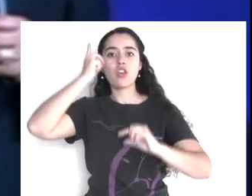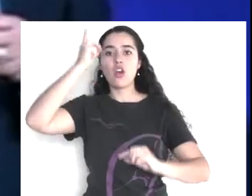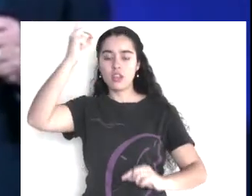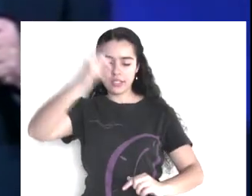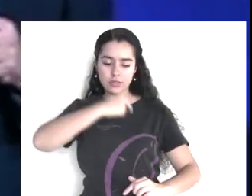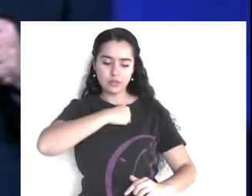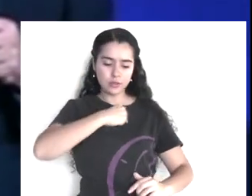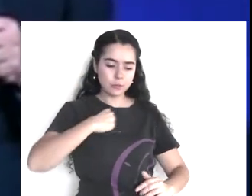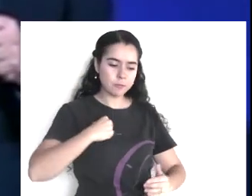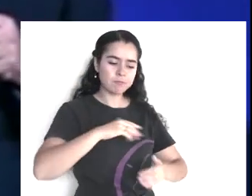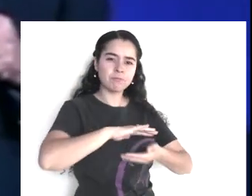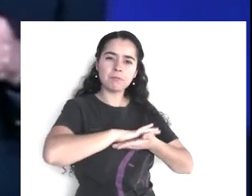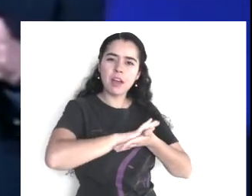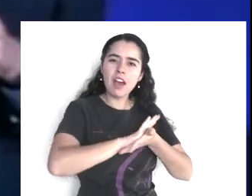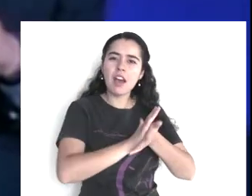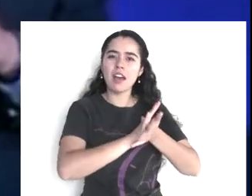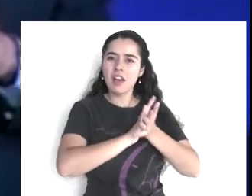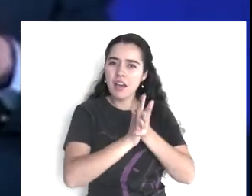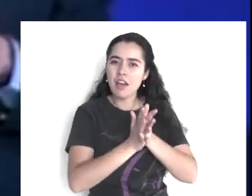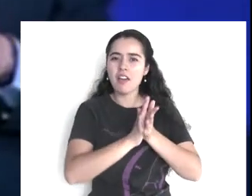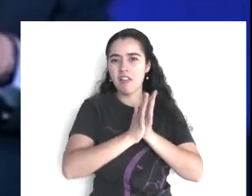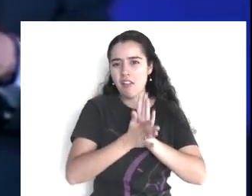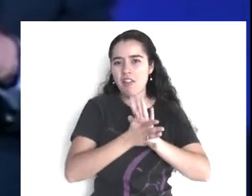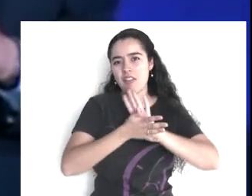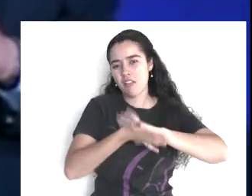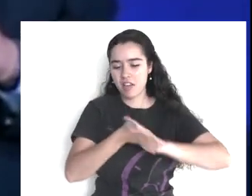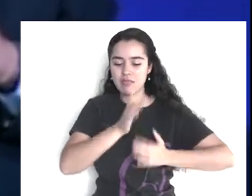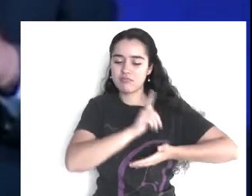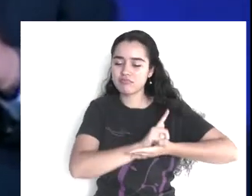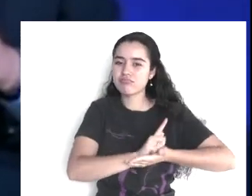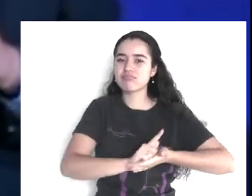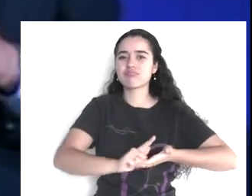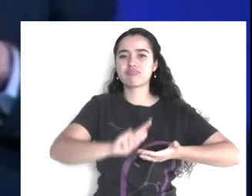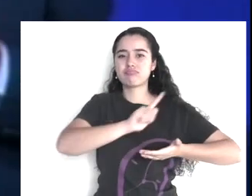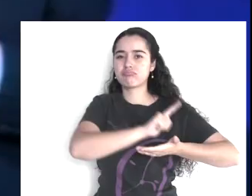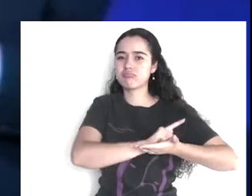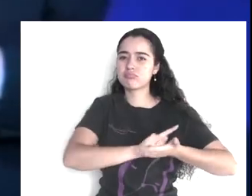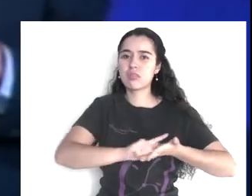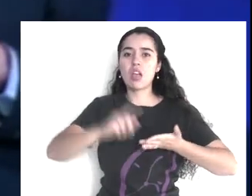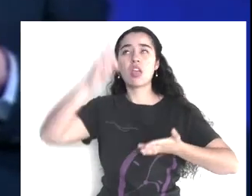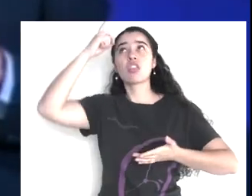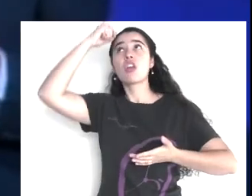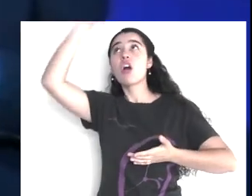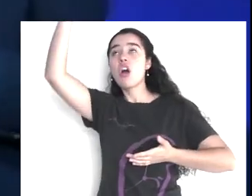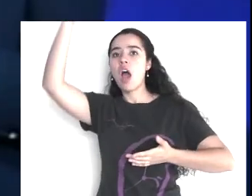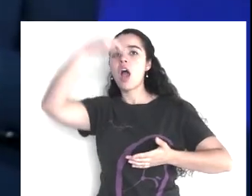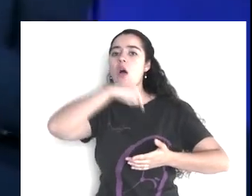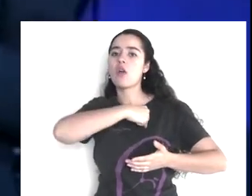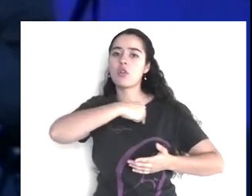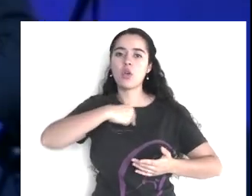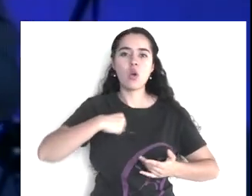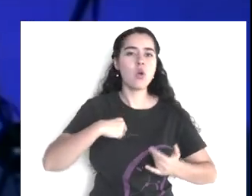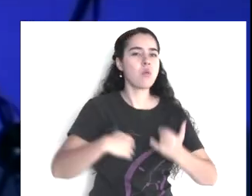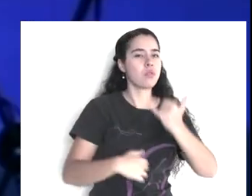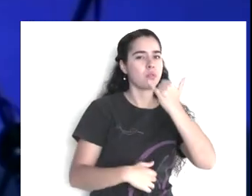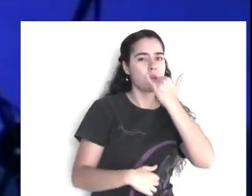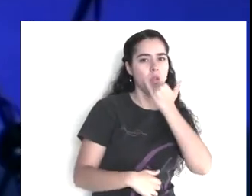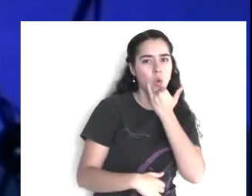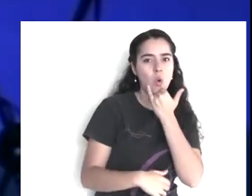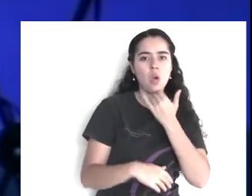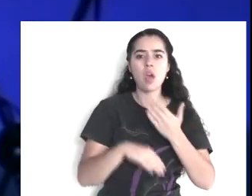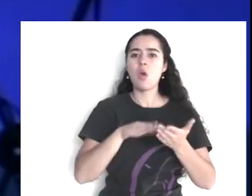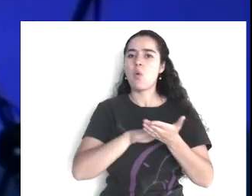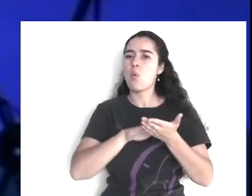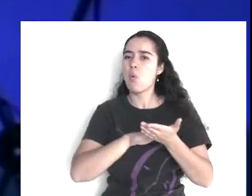santificación, que es, número uno, Él te perdonó, te borró todos tus pecados, pero todavía